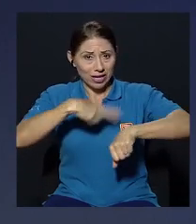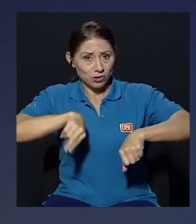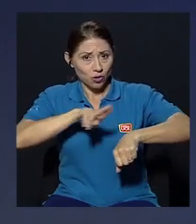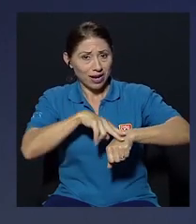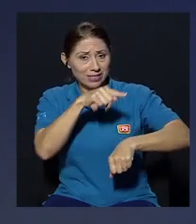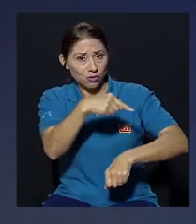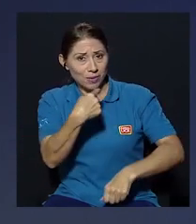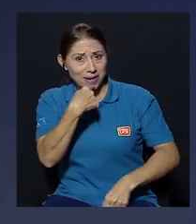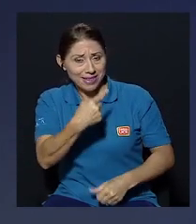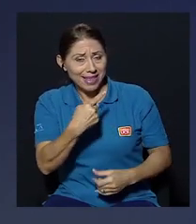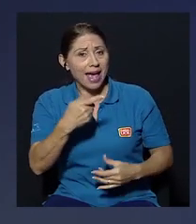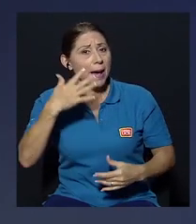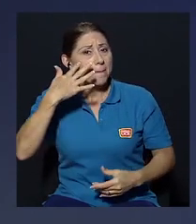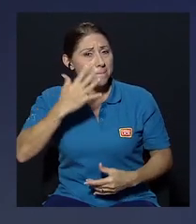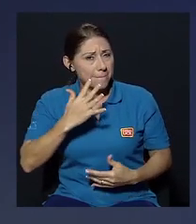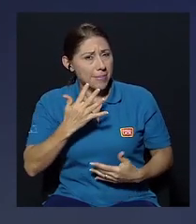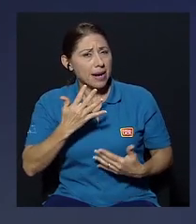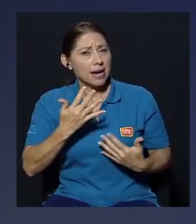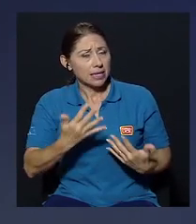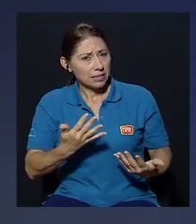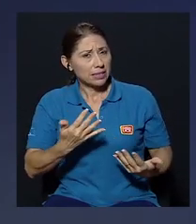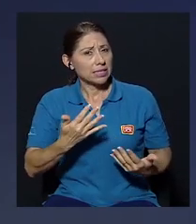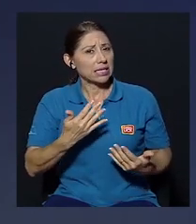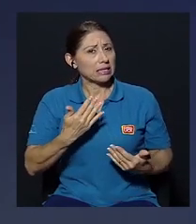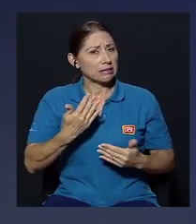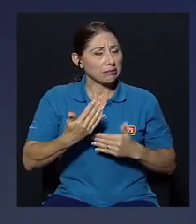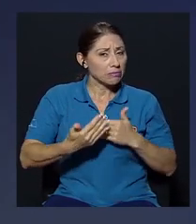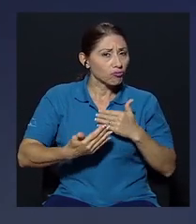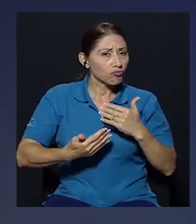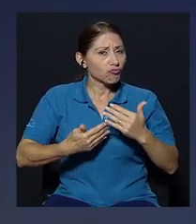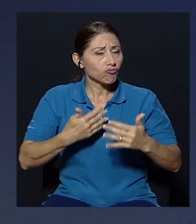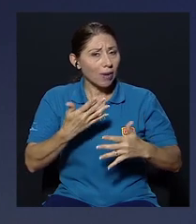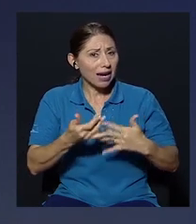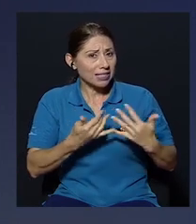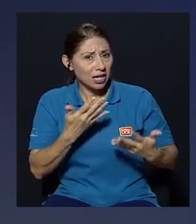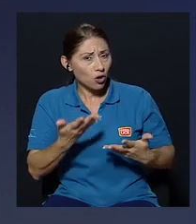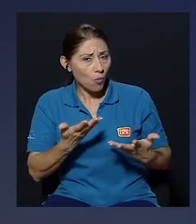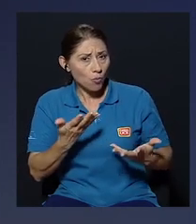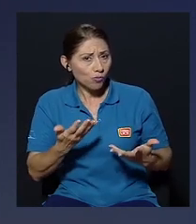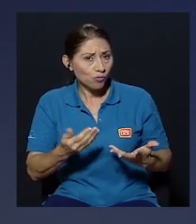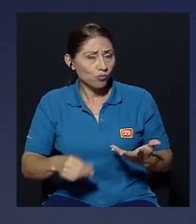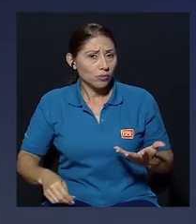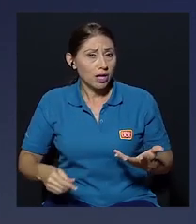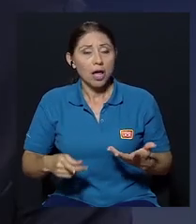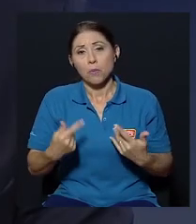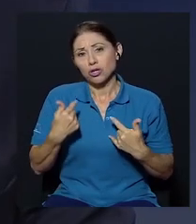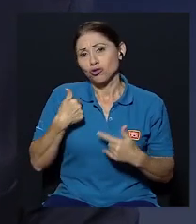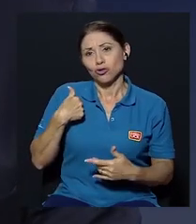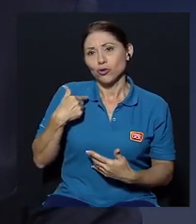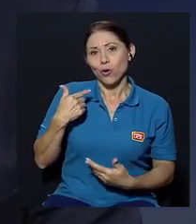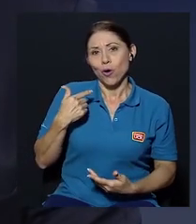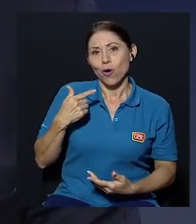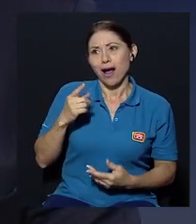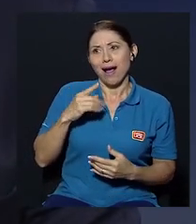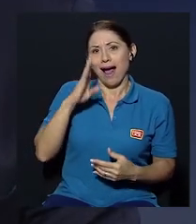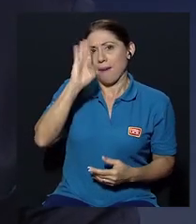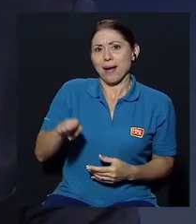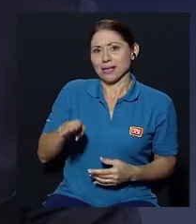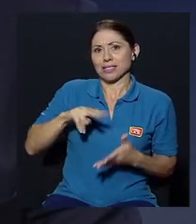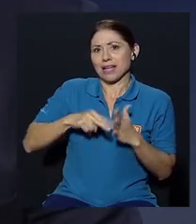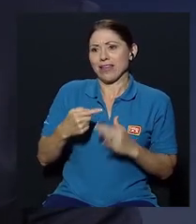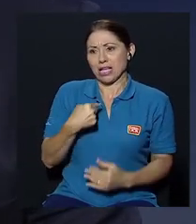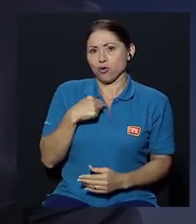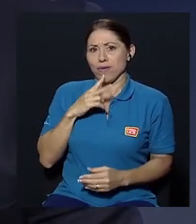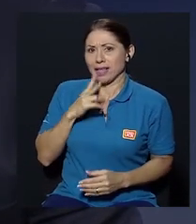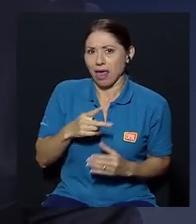usted plantea parecen que van a ser exactamente como subir el chirripo digamos yo jamás tengo el